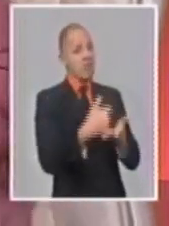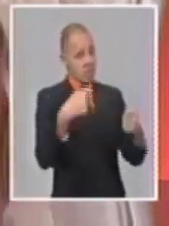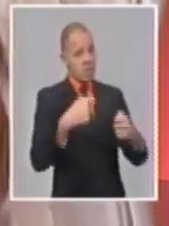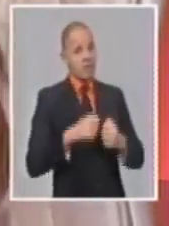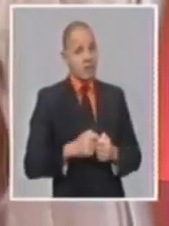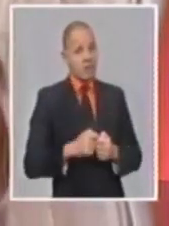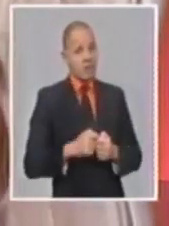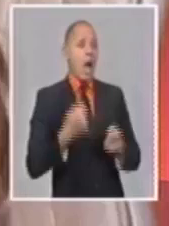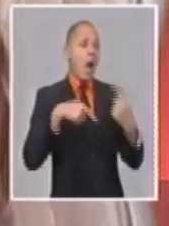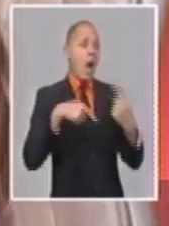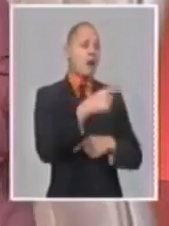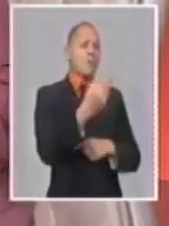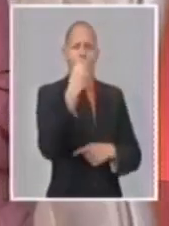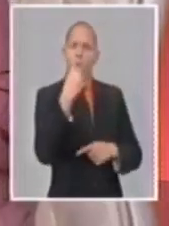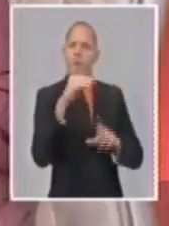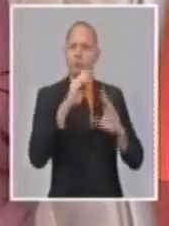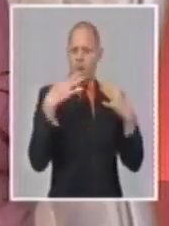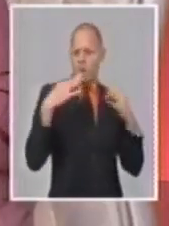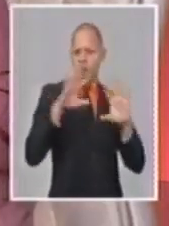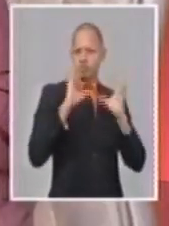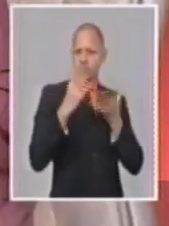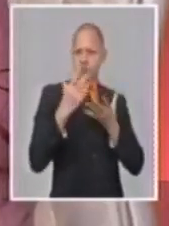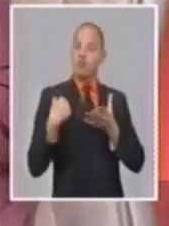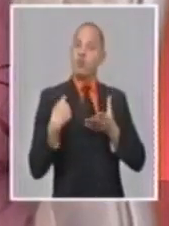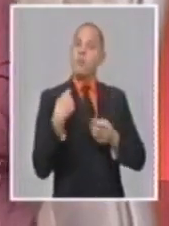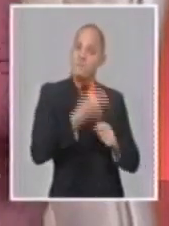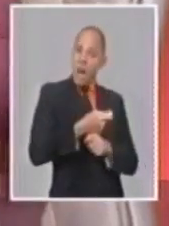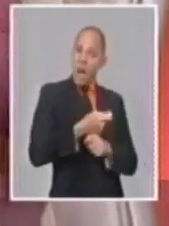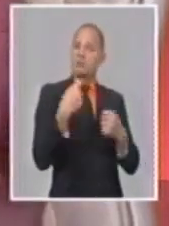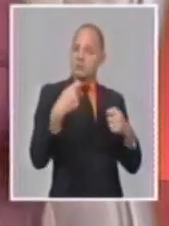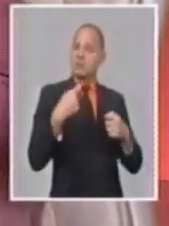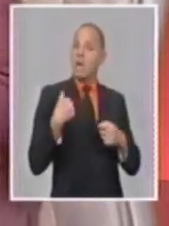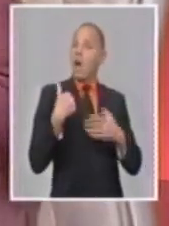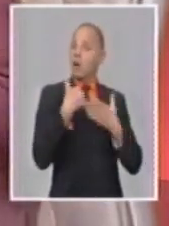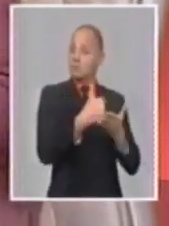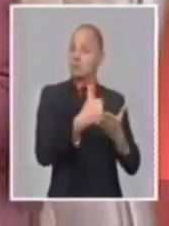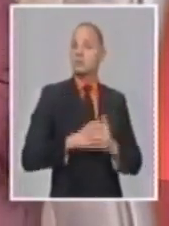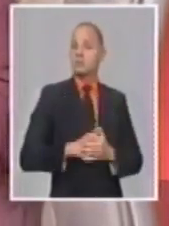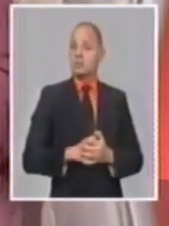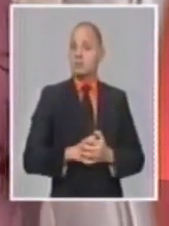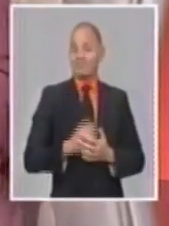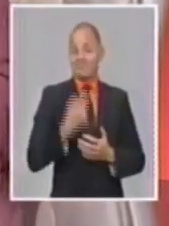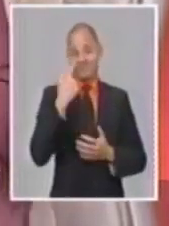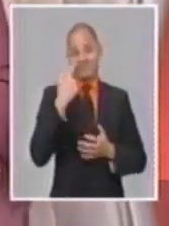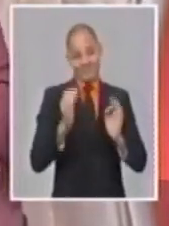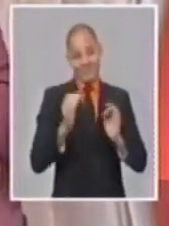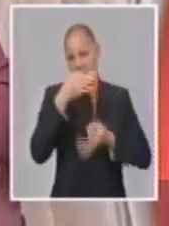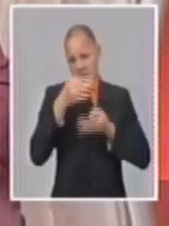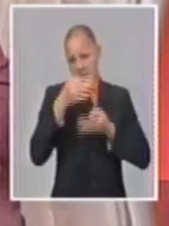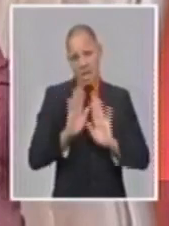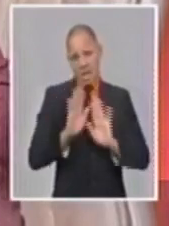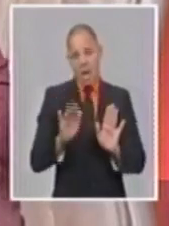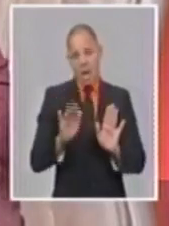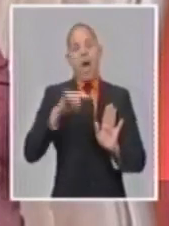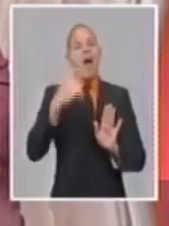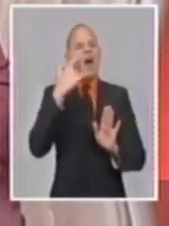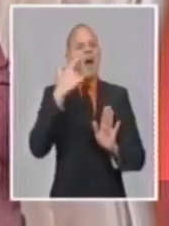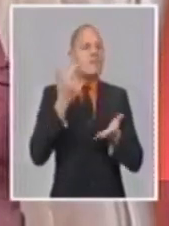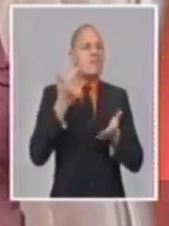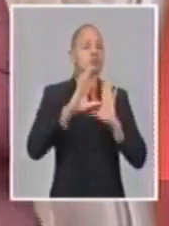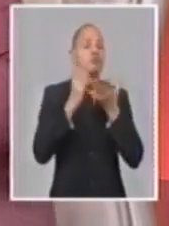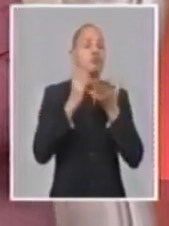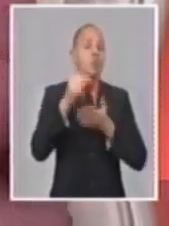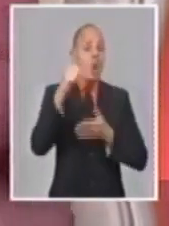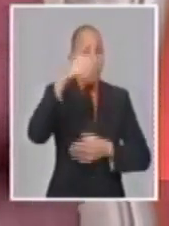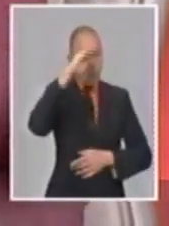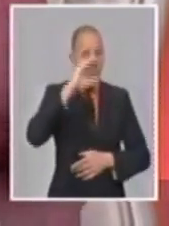Entonces, todo ello, como te he explicado, un proceso de evaluación, una reforma general